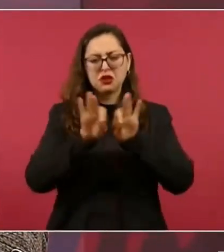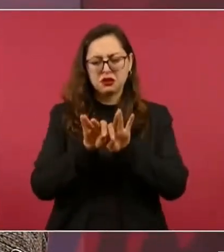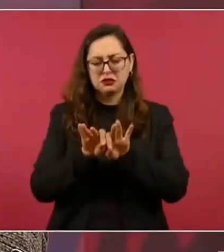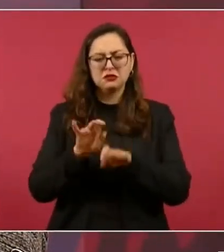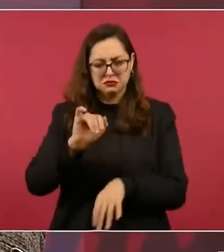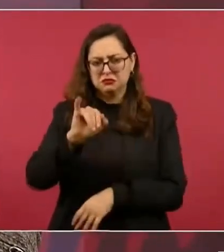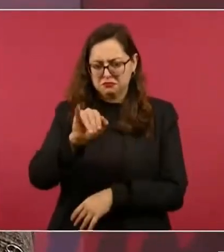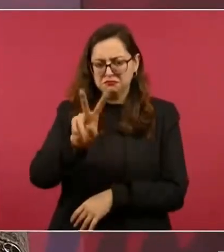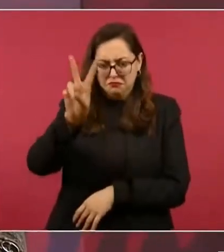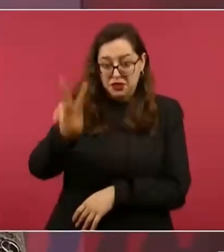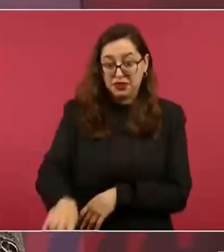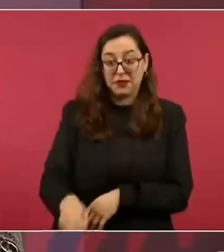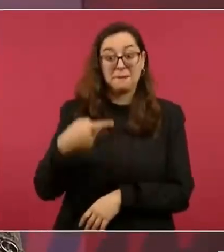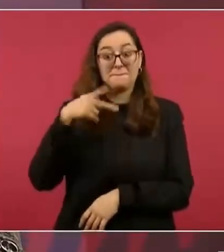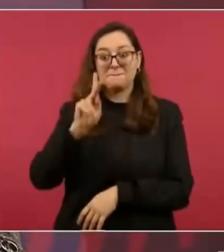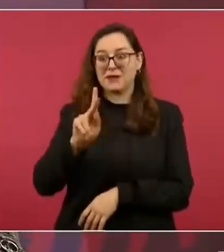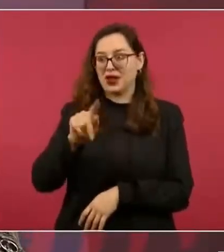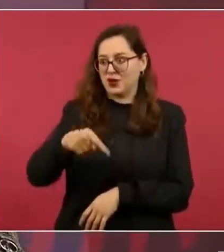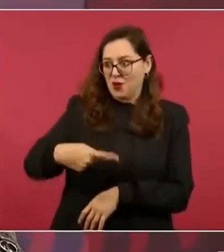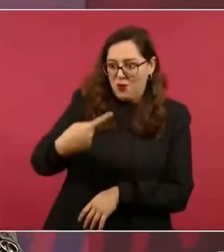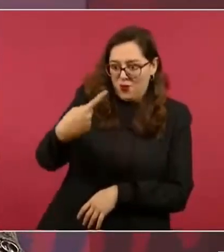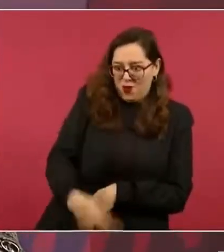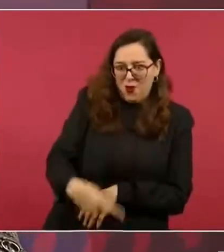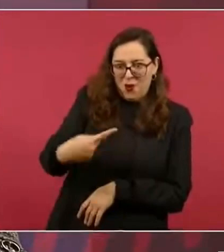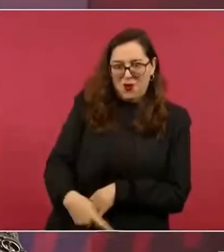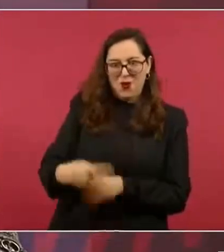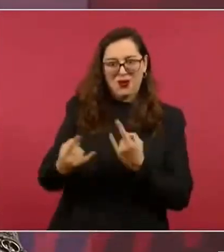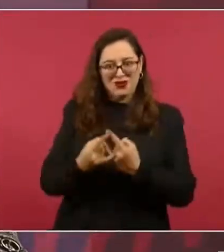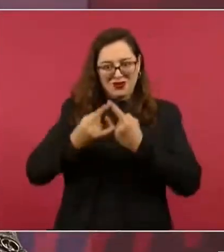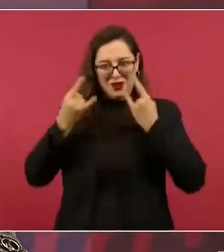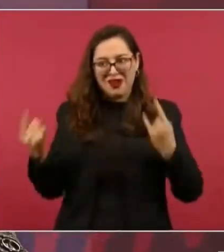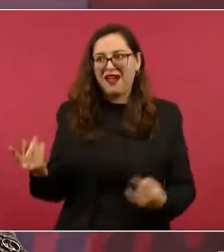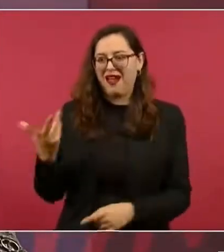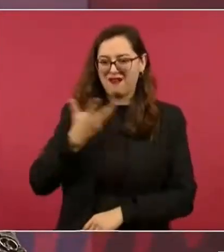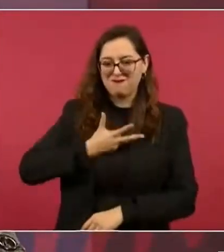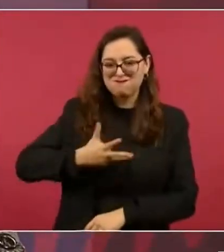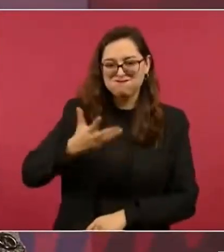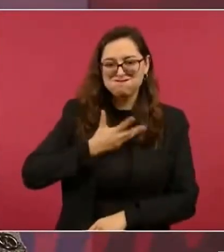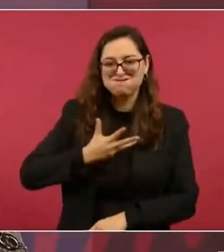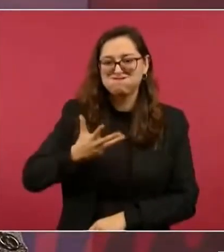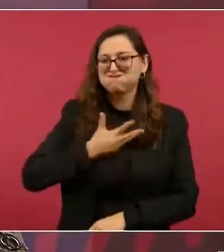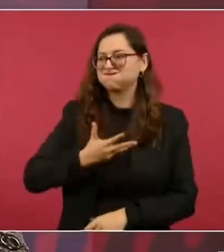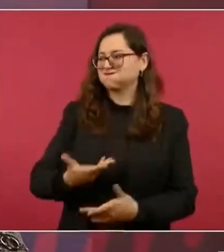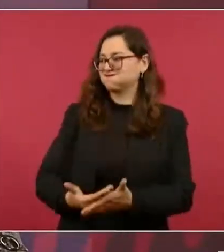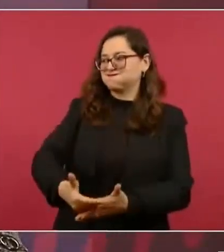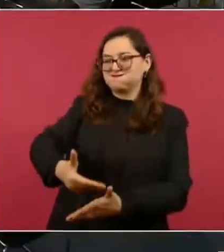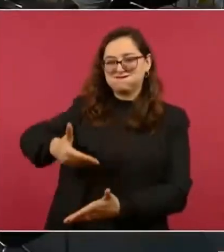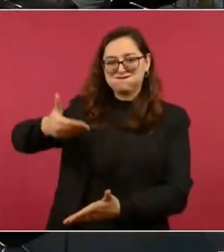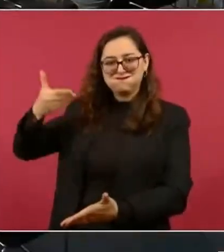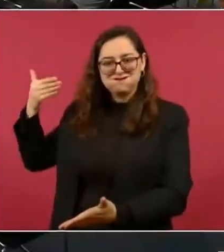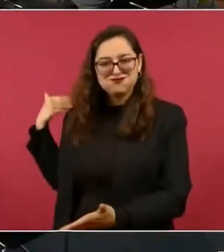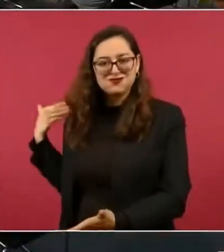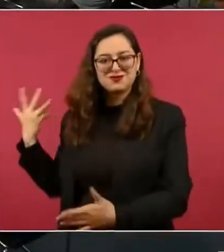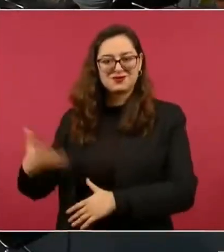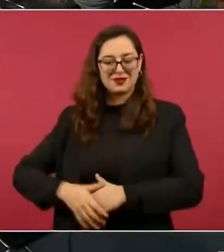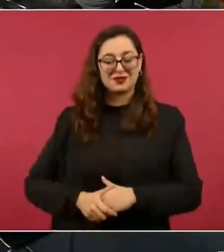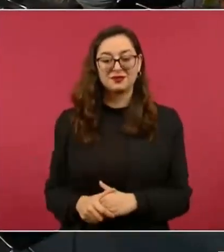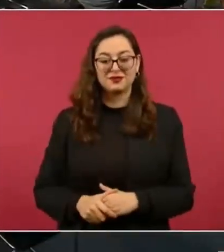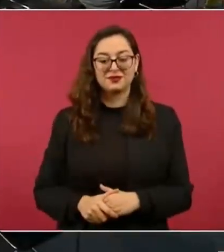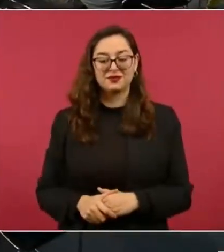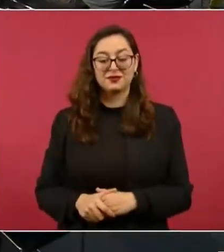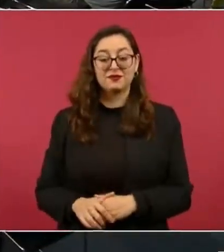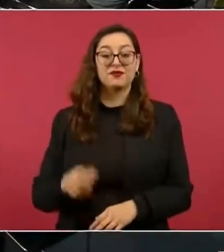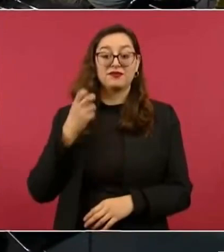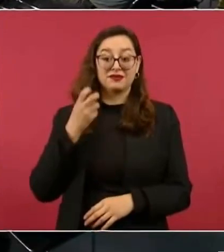pero lo nuestro es profundo y de ahí dimana